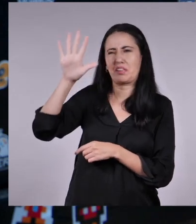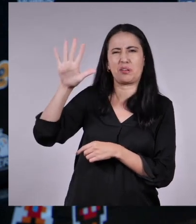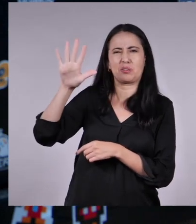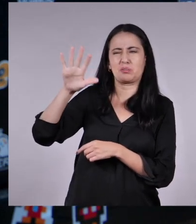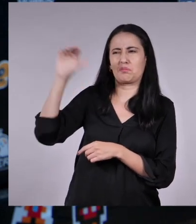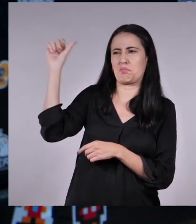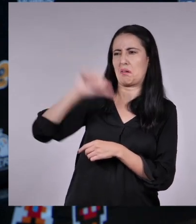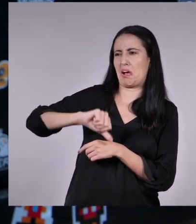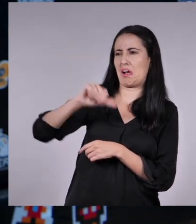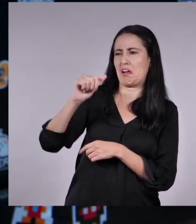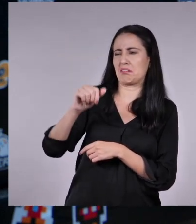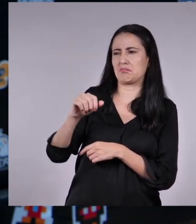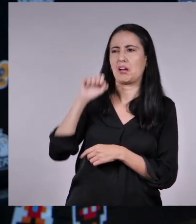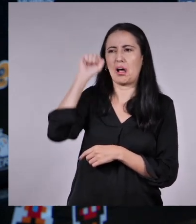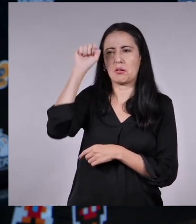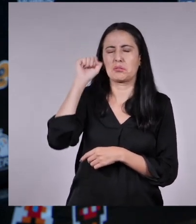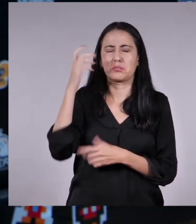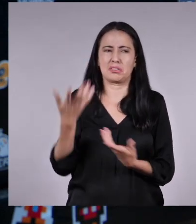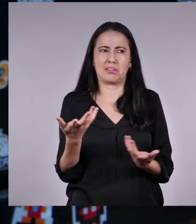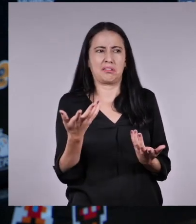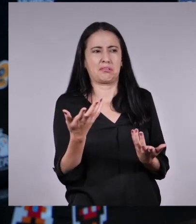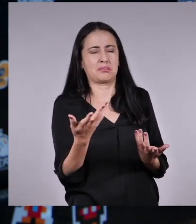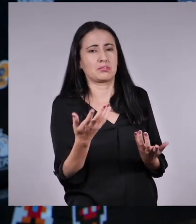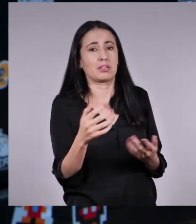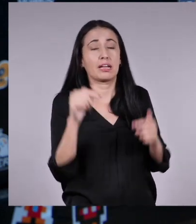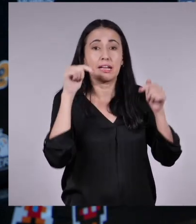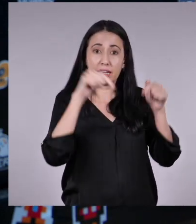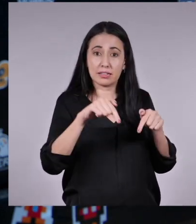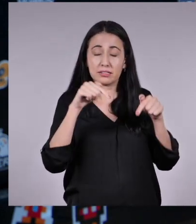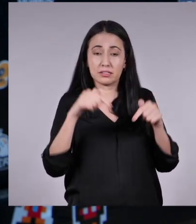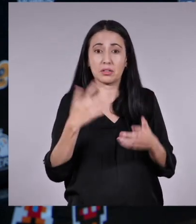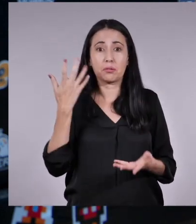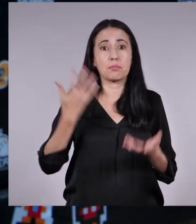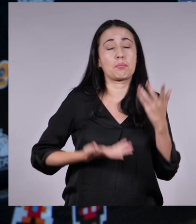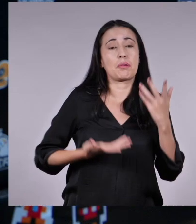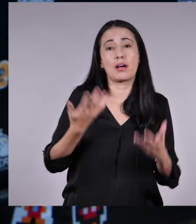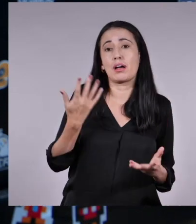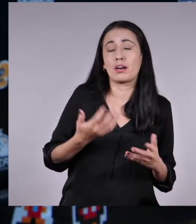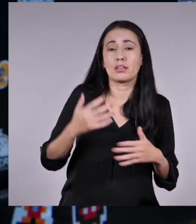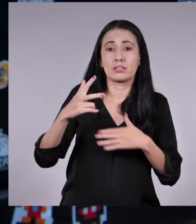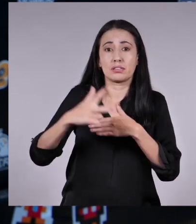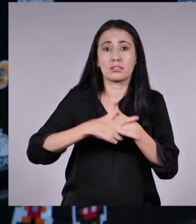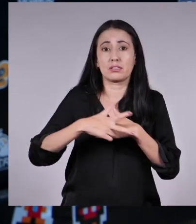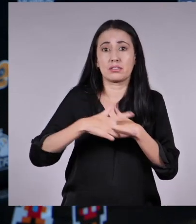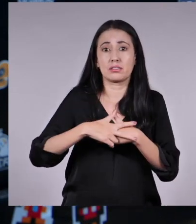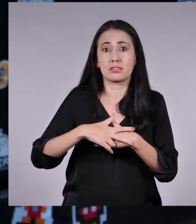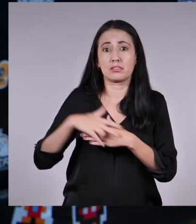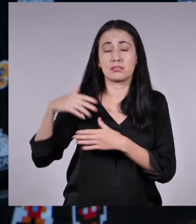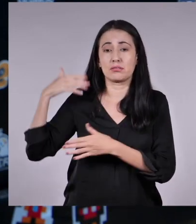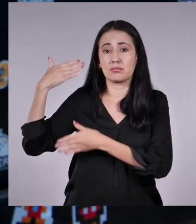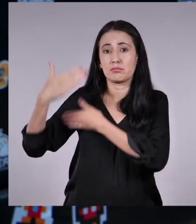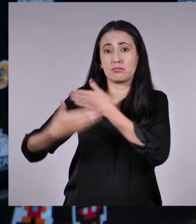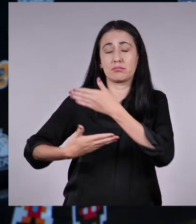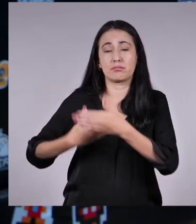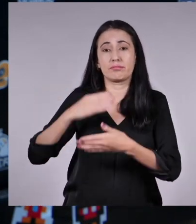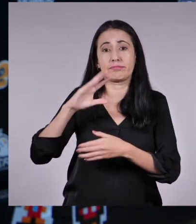hace esta chica es contenido de calidad. Además, parece que no ha subido videos en algún tiempo.